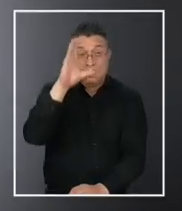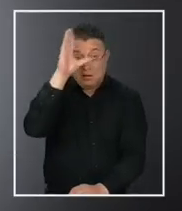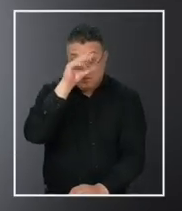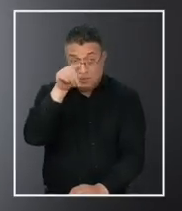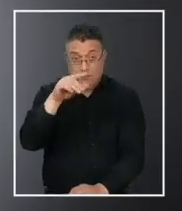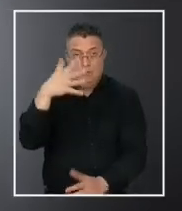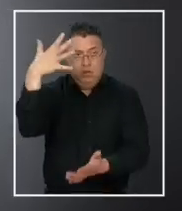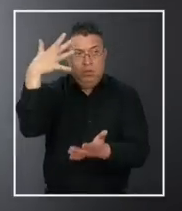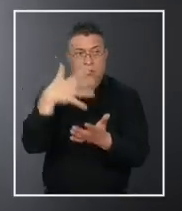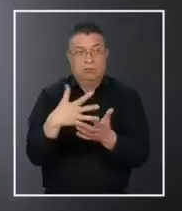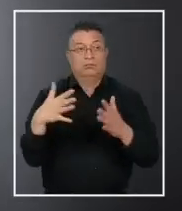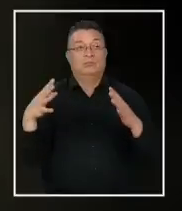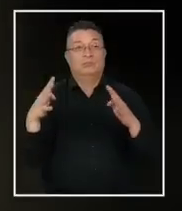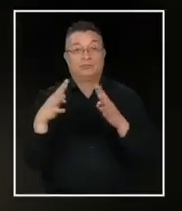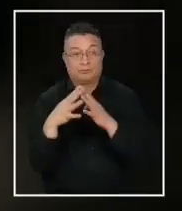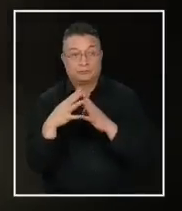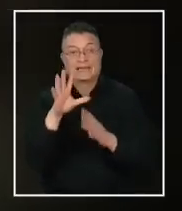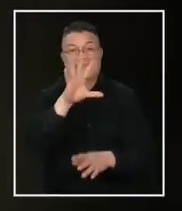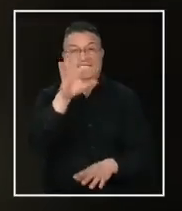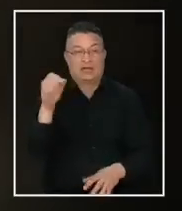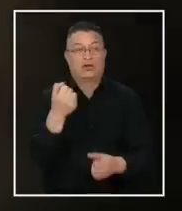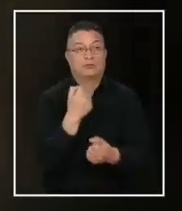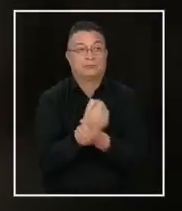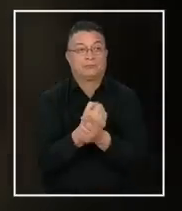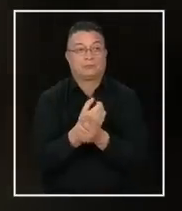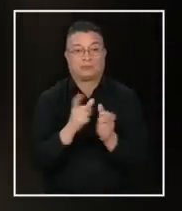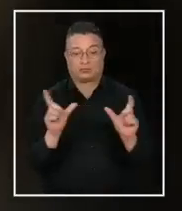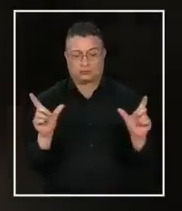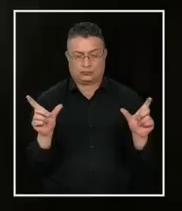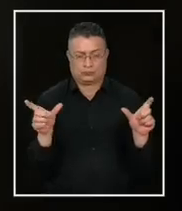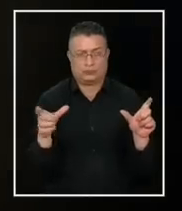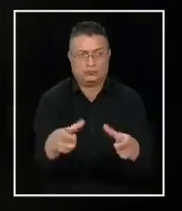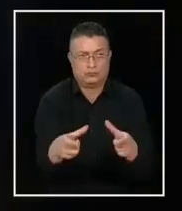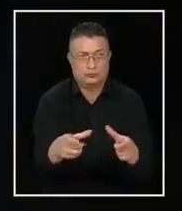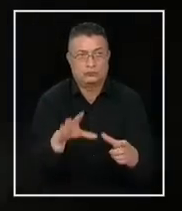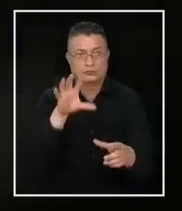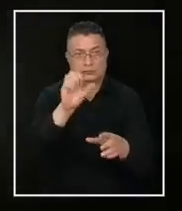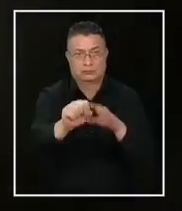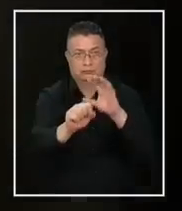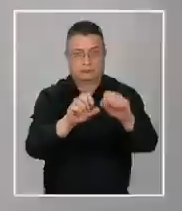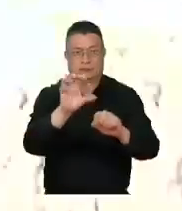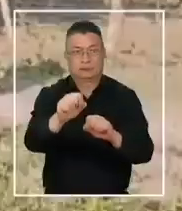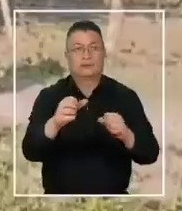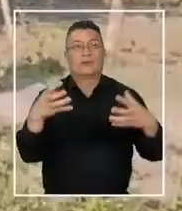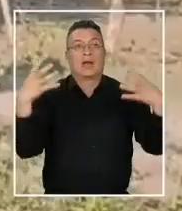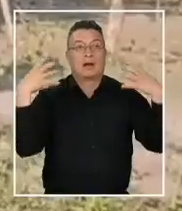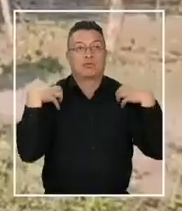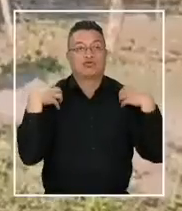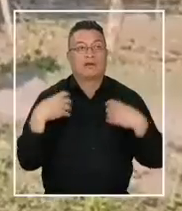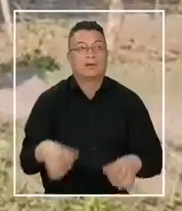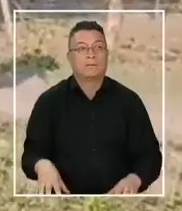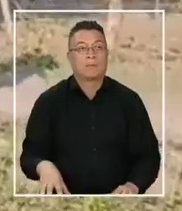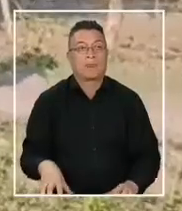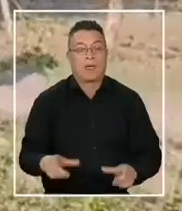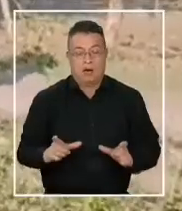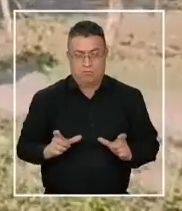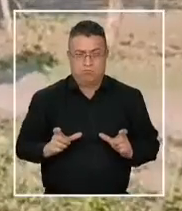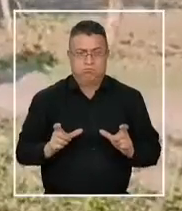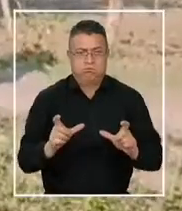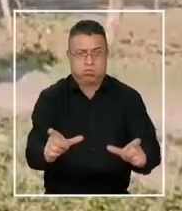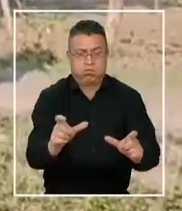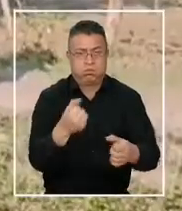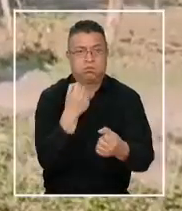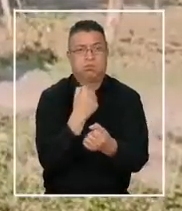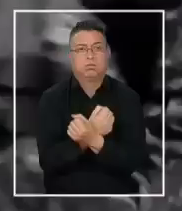5.000 soldados y 500 policías cercaron todo un municipio para atrapar a los responsables. El despliegue de las fuerzas